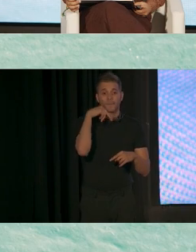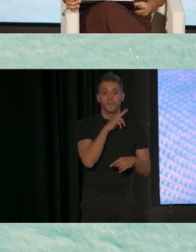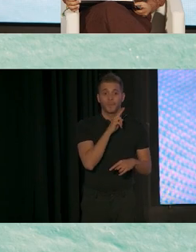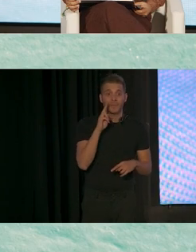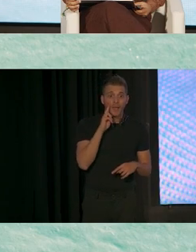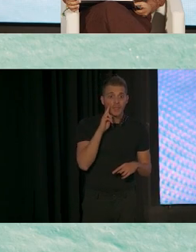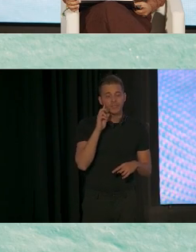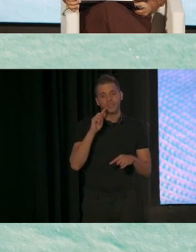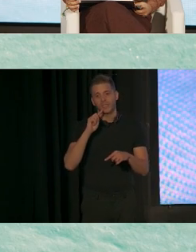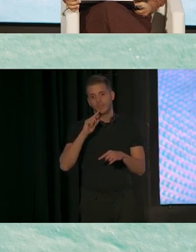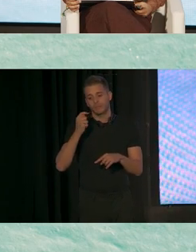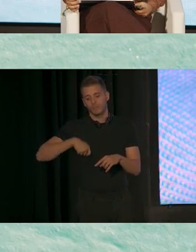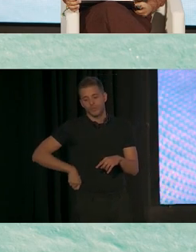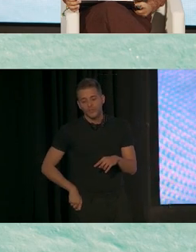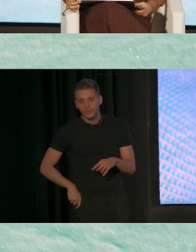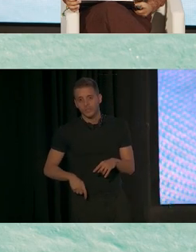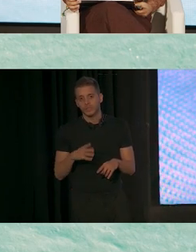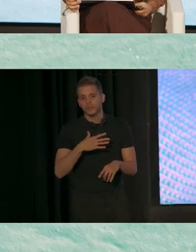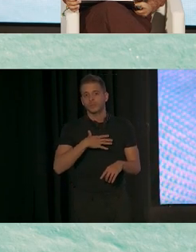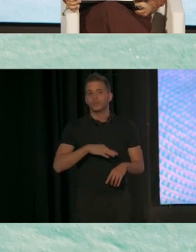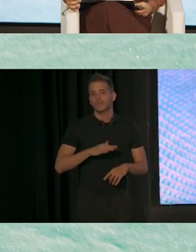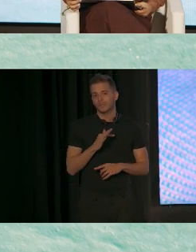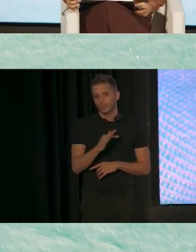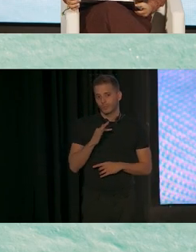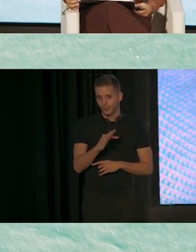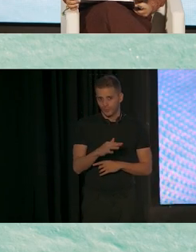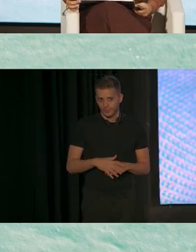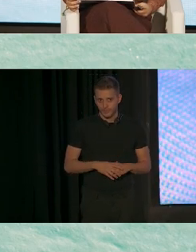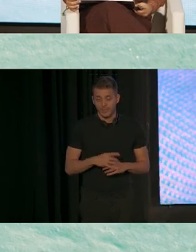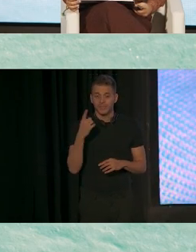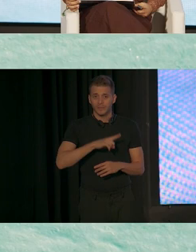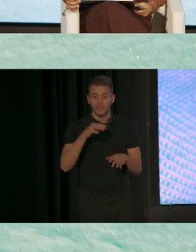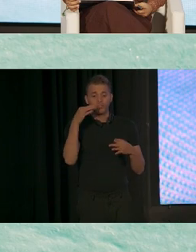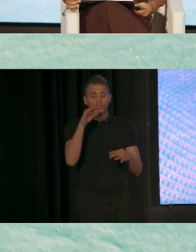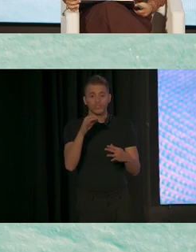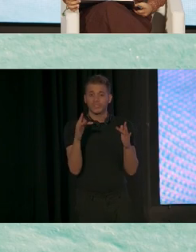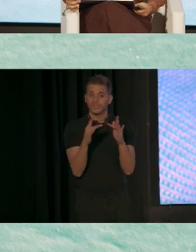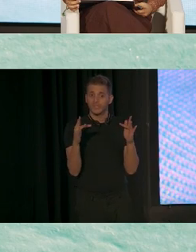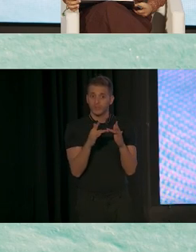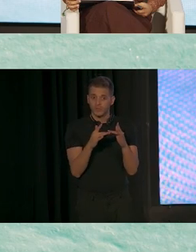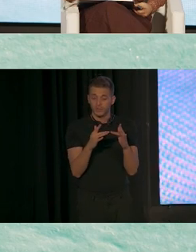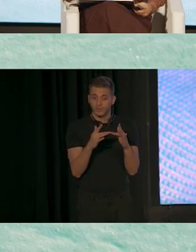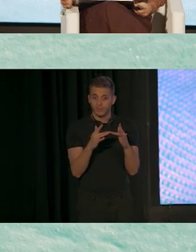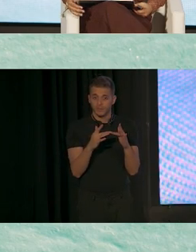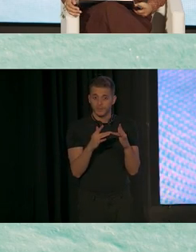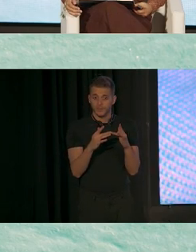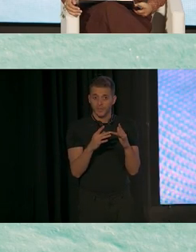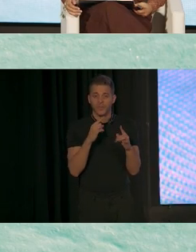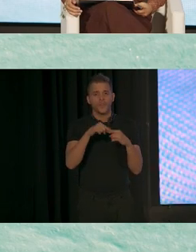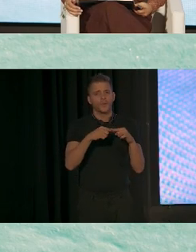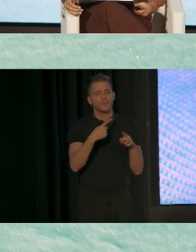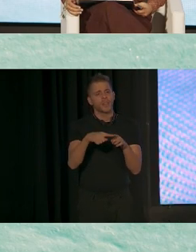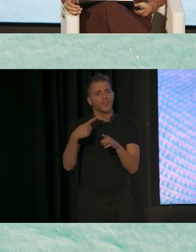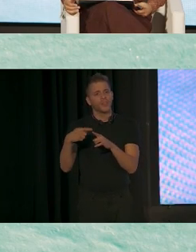También hay hojas de contacto con la información a donde diferentes familias pueden